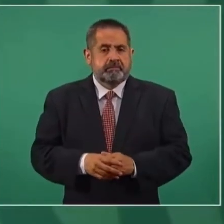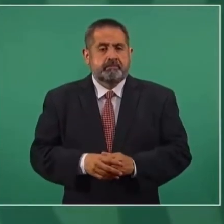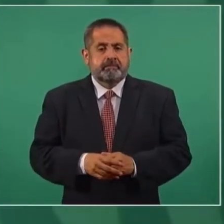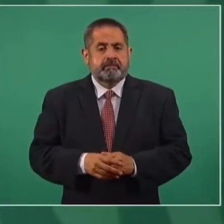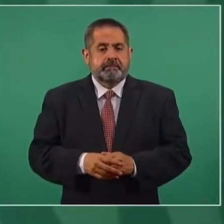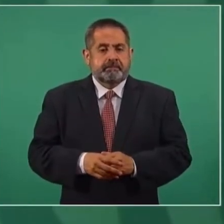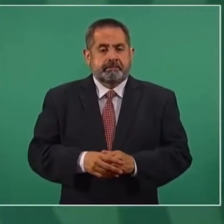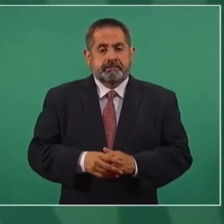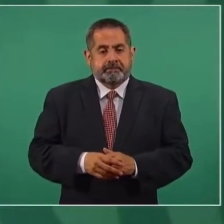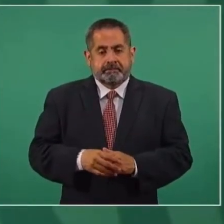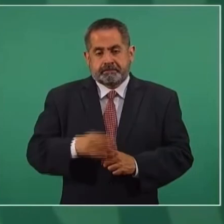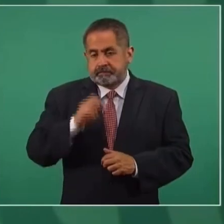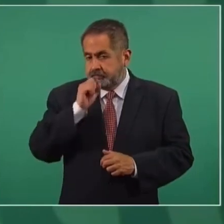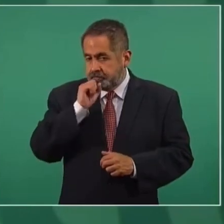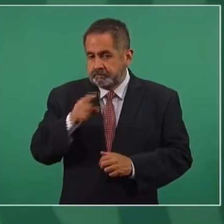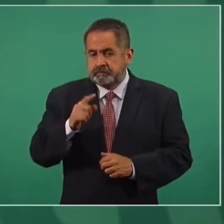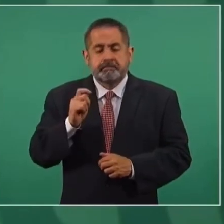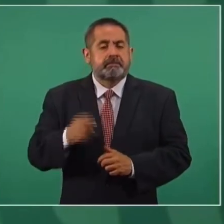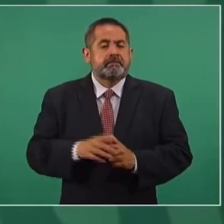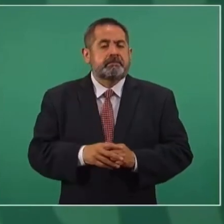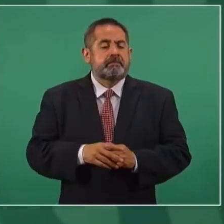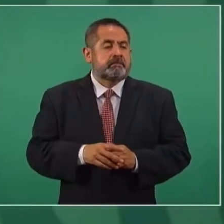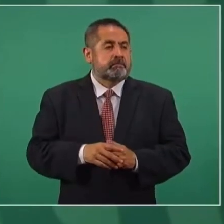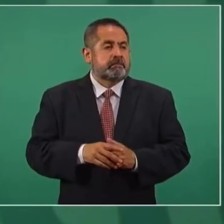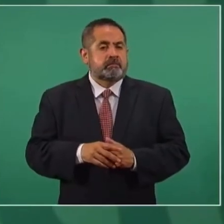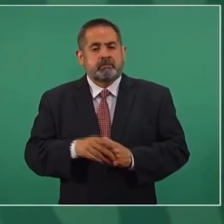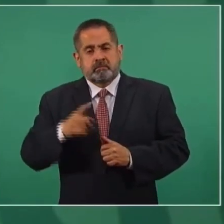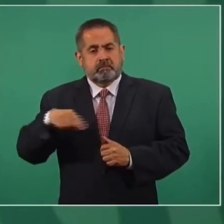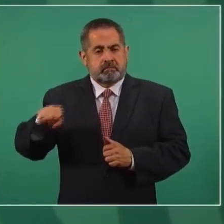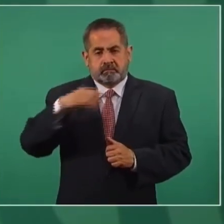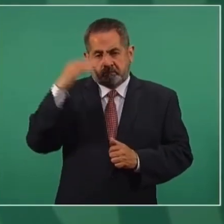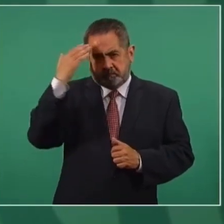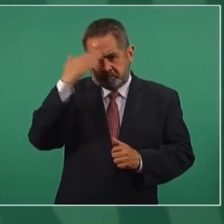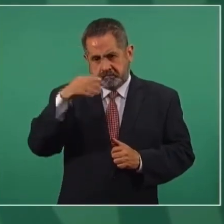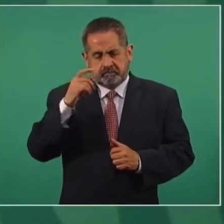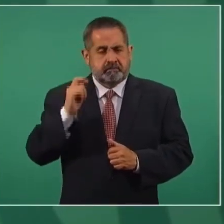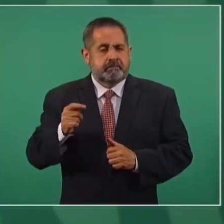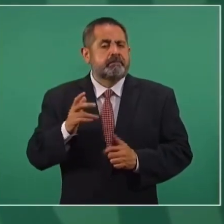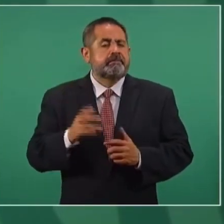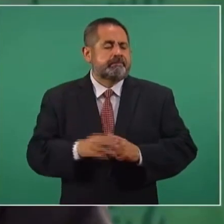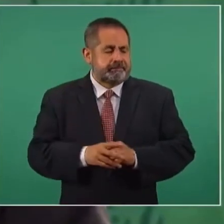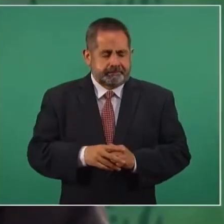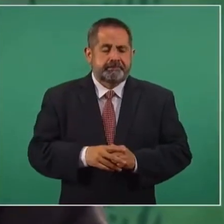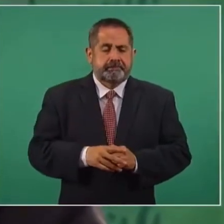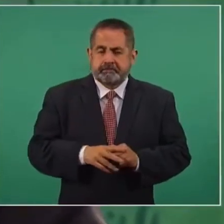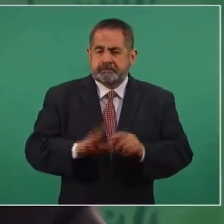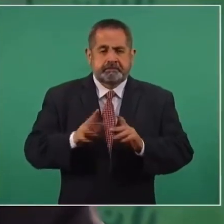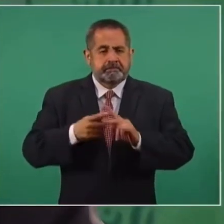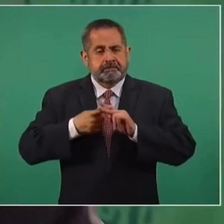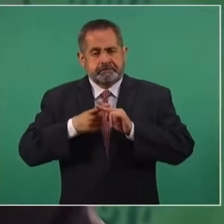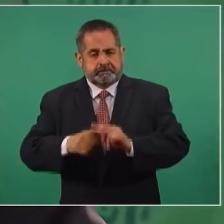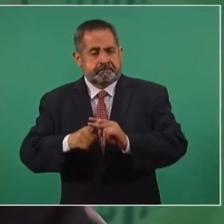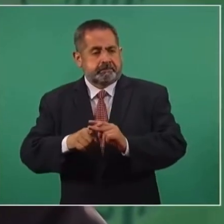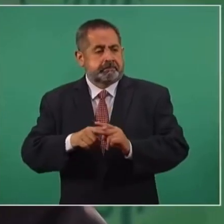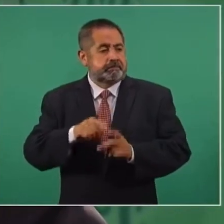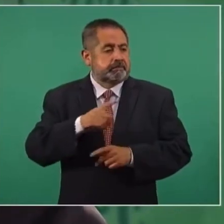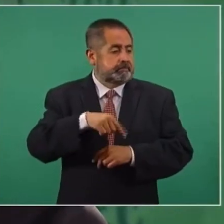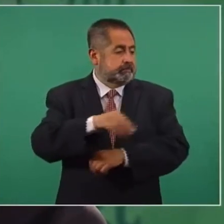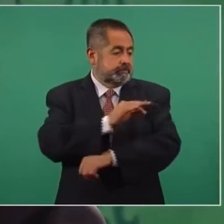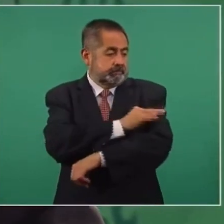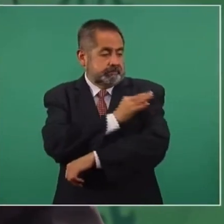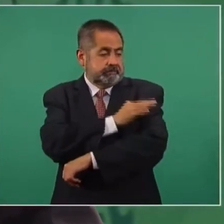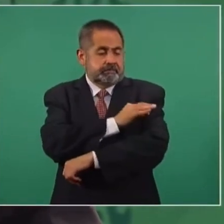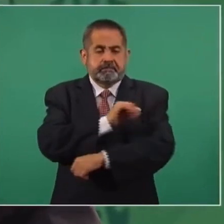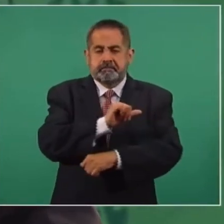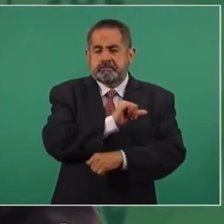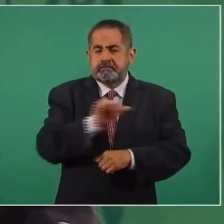También, como saben, ya iniciamos la vacunación de